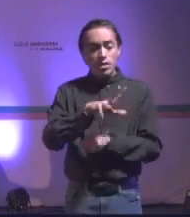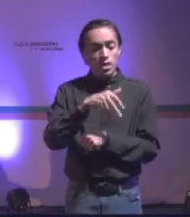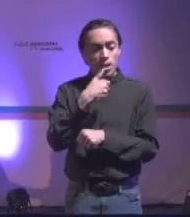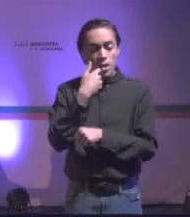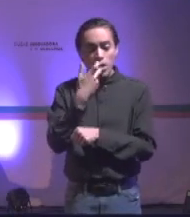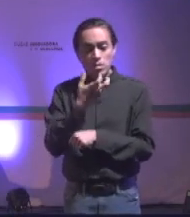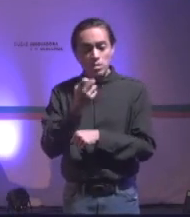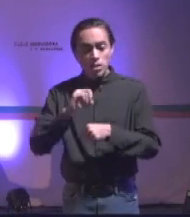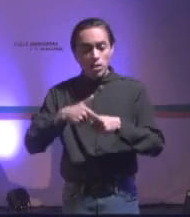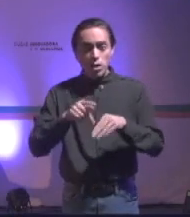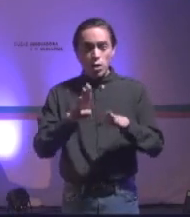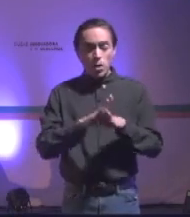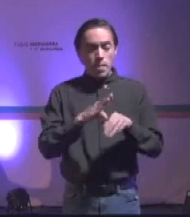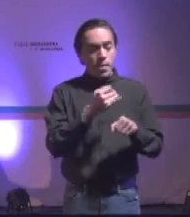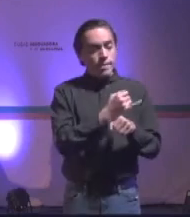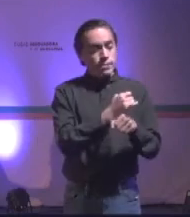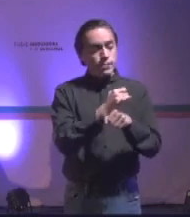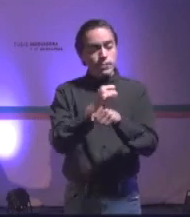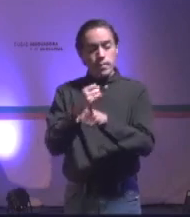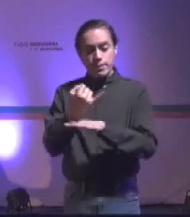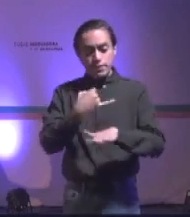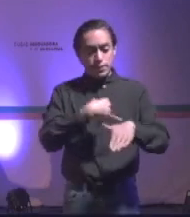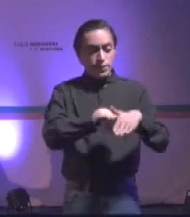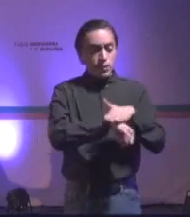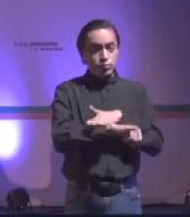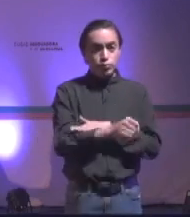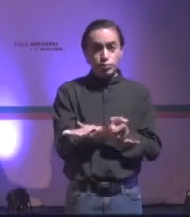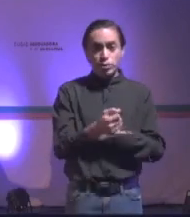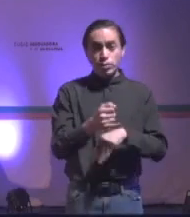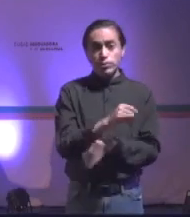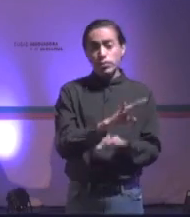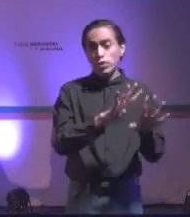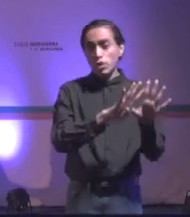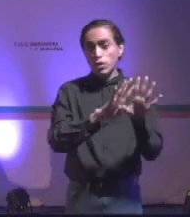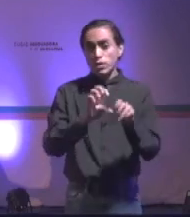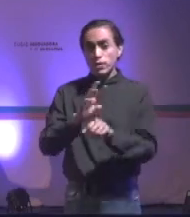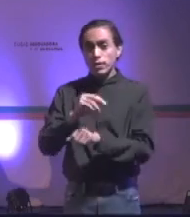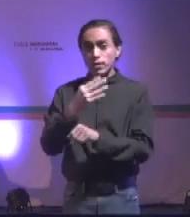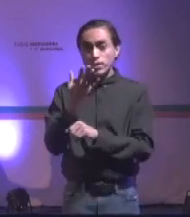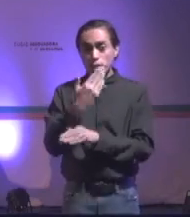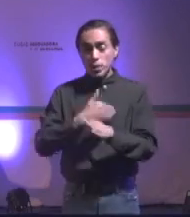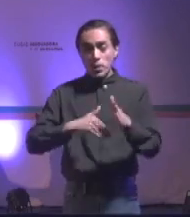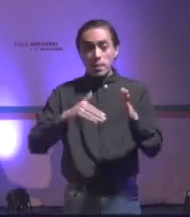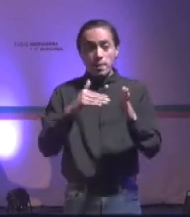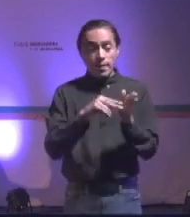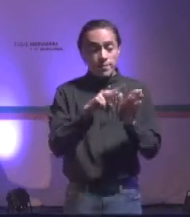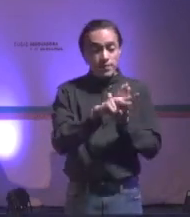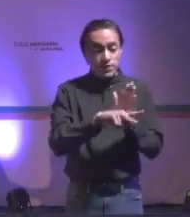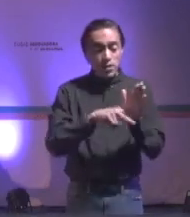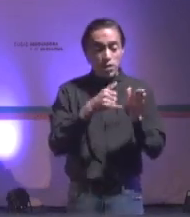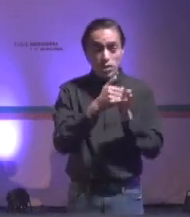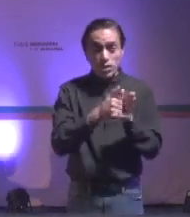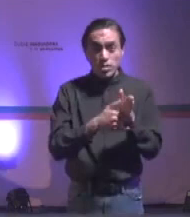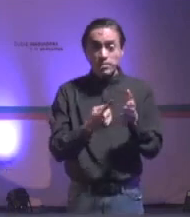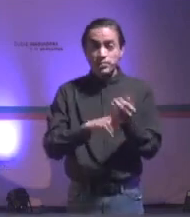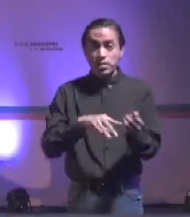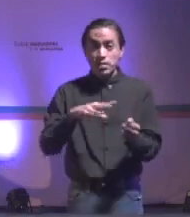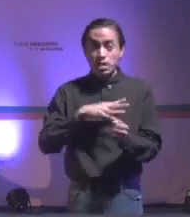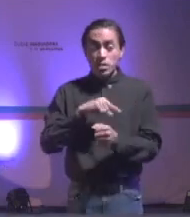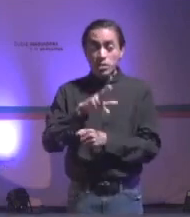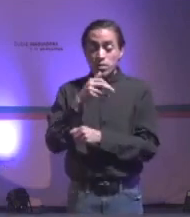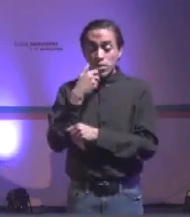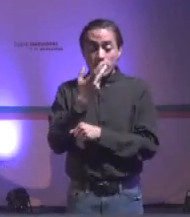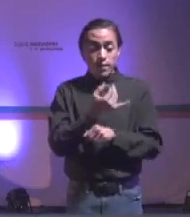que se tengan que chutar los 995 mil videos de internet que tenemos, a ver si le sirve al cuate de gobernación que los está buscando,